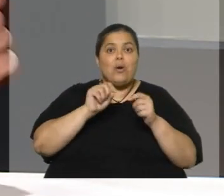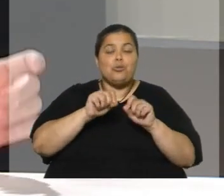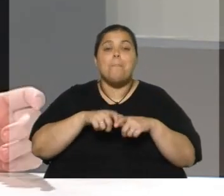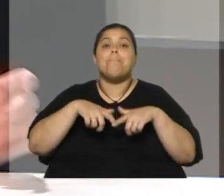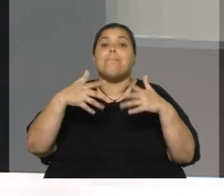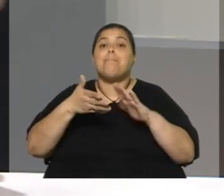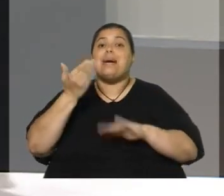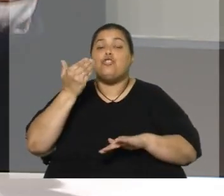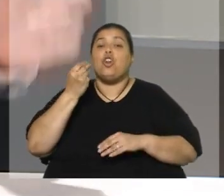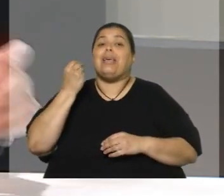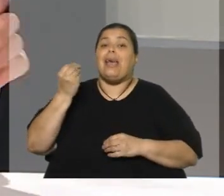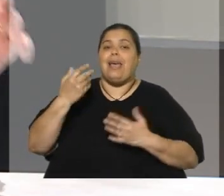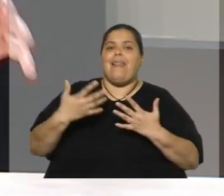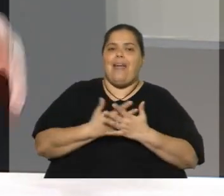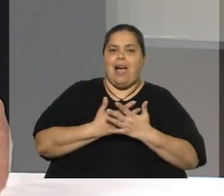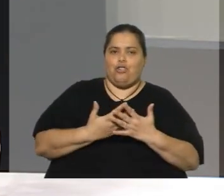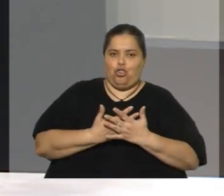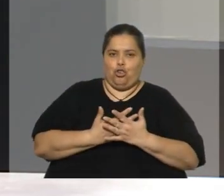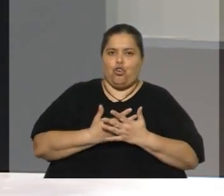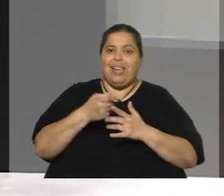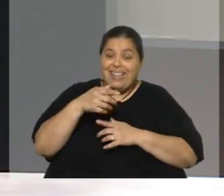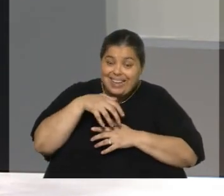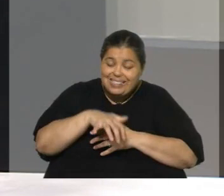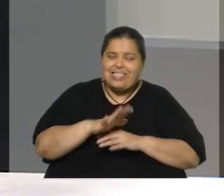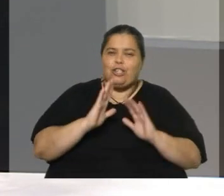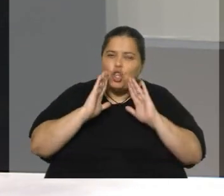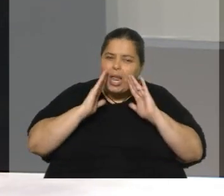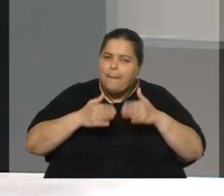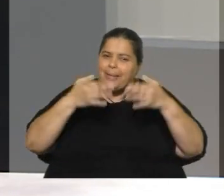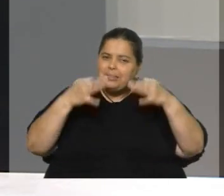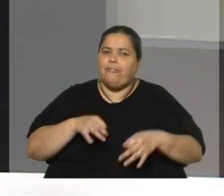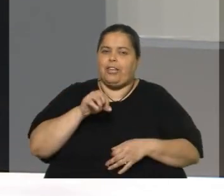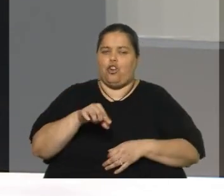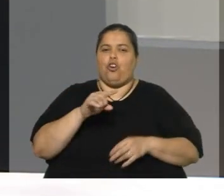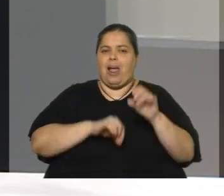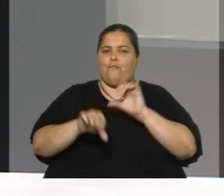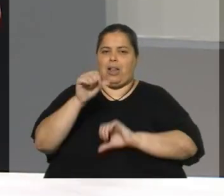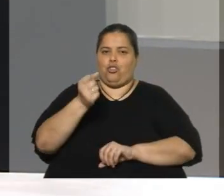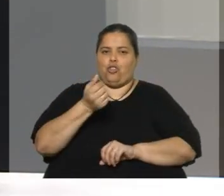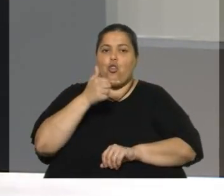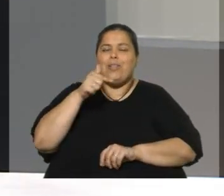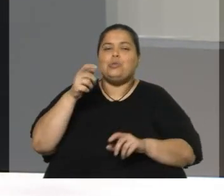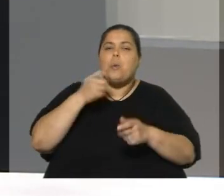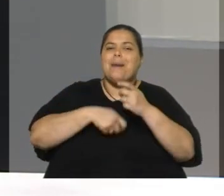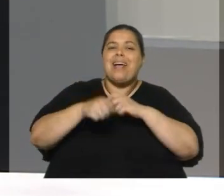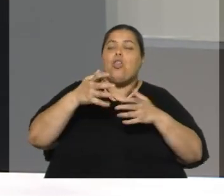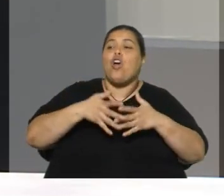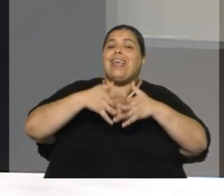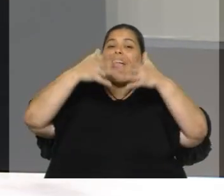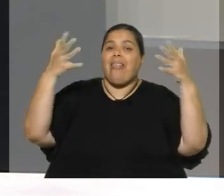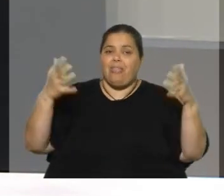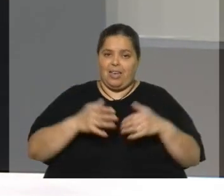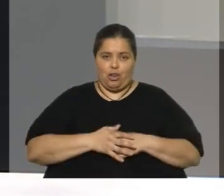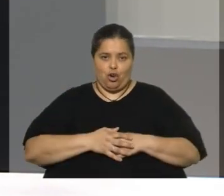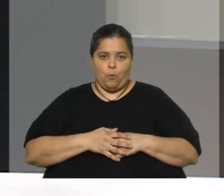daño que podría potencialmente causarse en ese sector puntual de la economía. Son mercados gigantescos, grandes